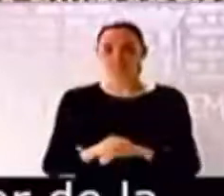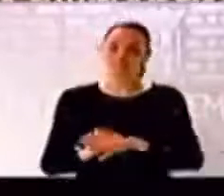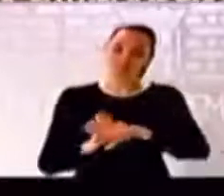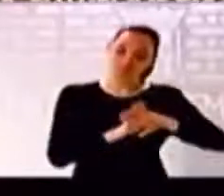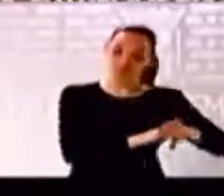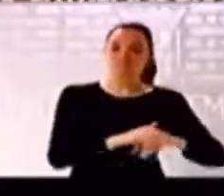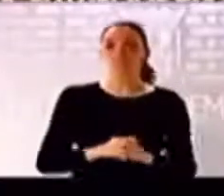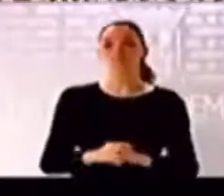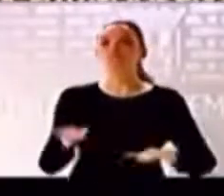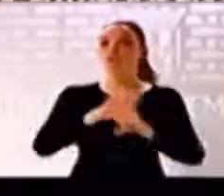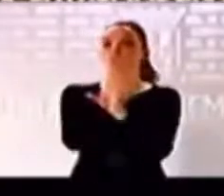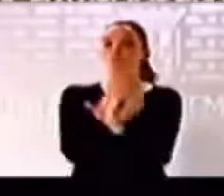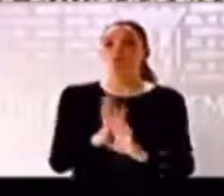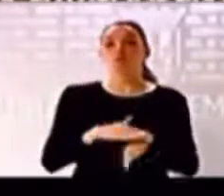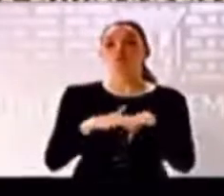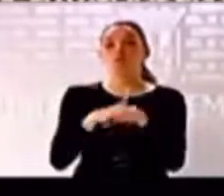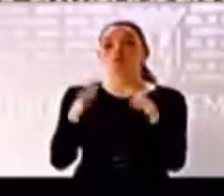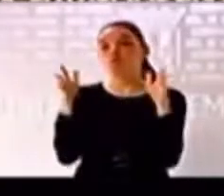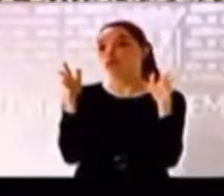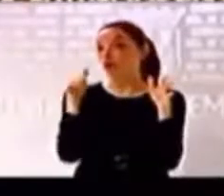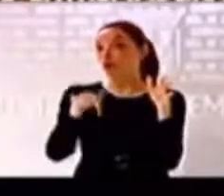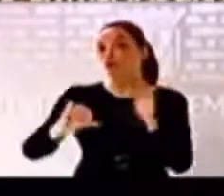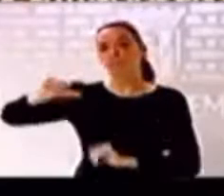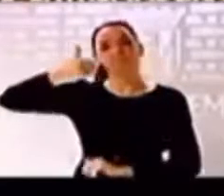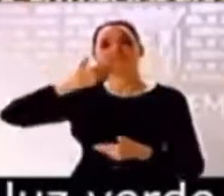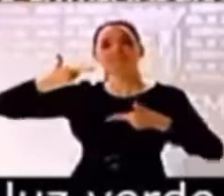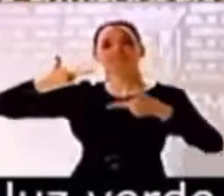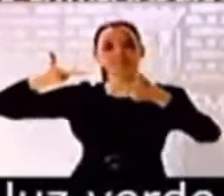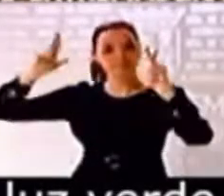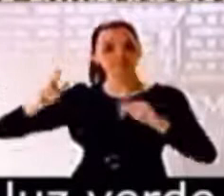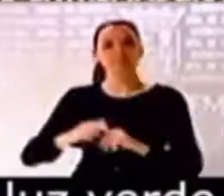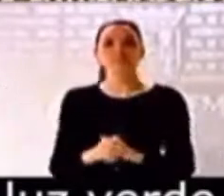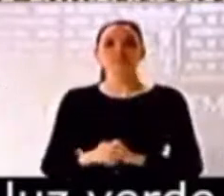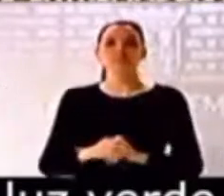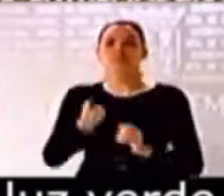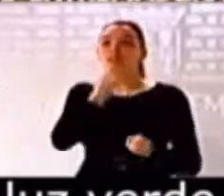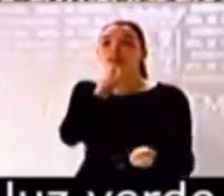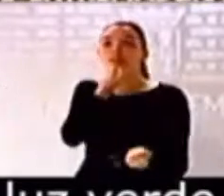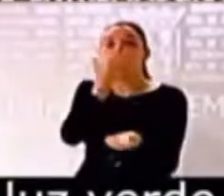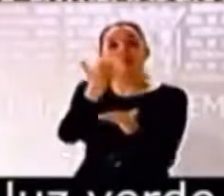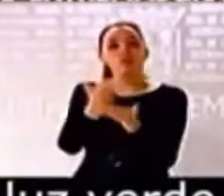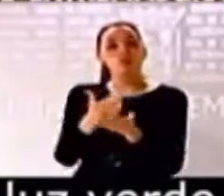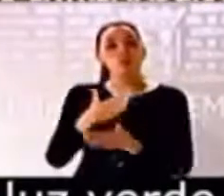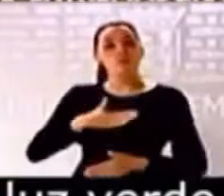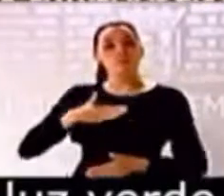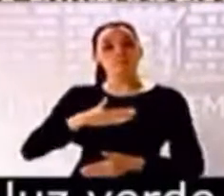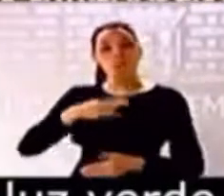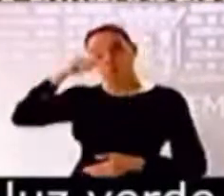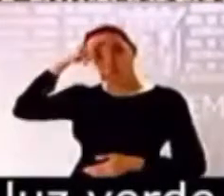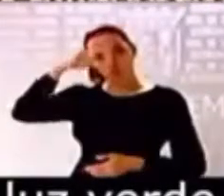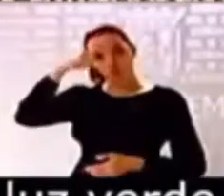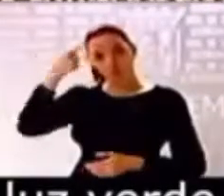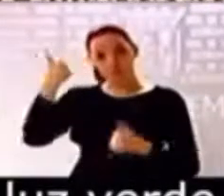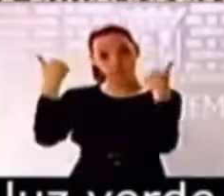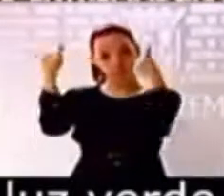El Consejo de Gobierno da luz verde hoy a la declaración de bien de interés cultural a